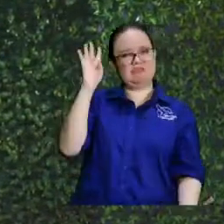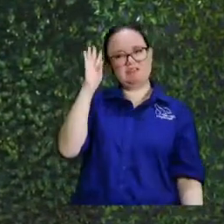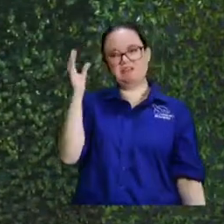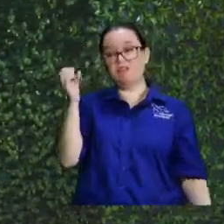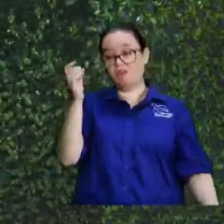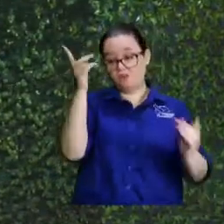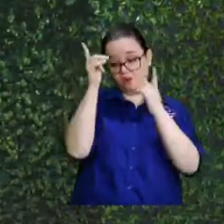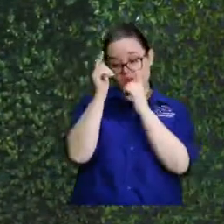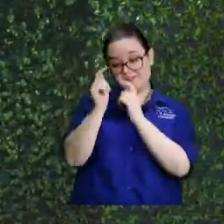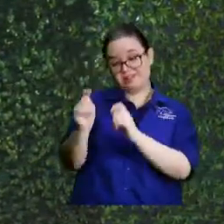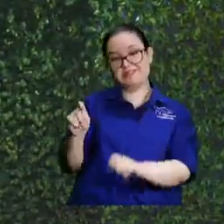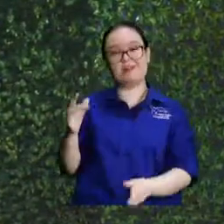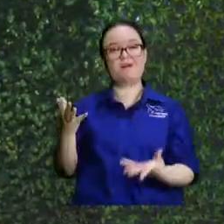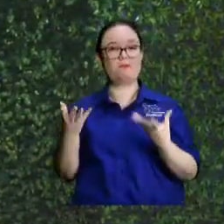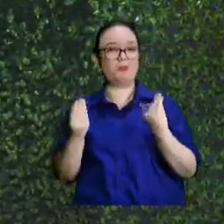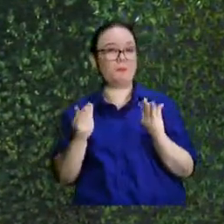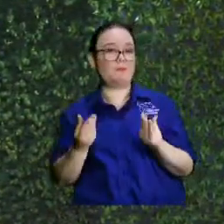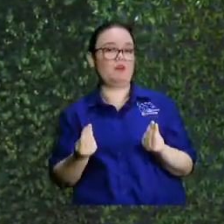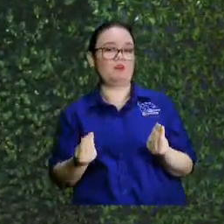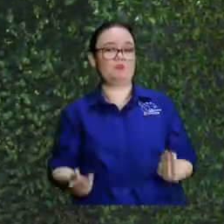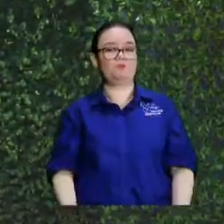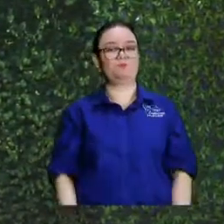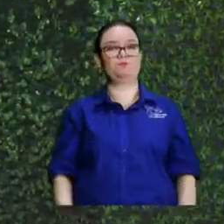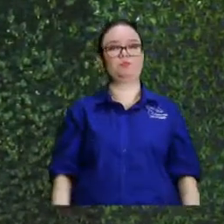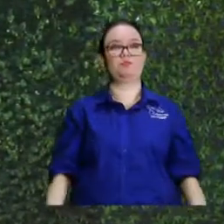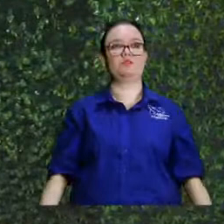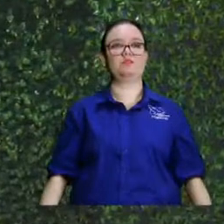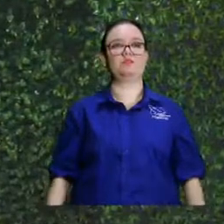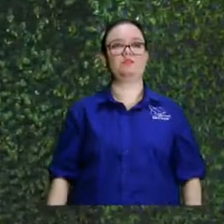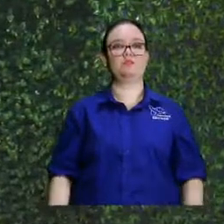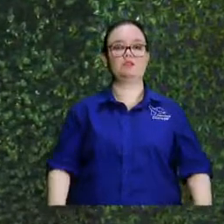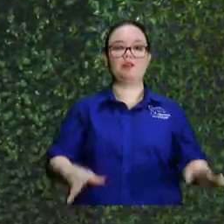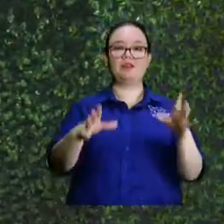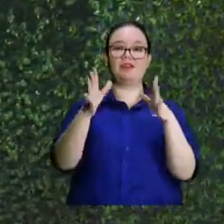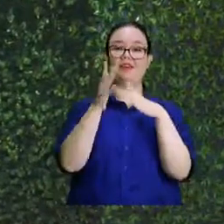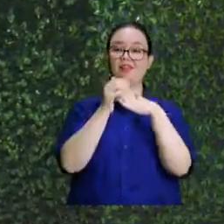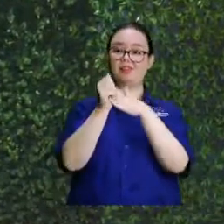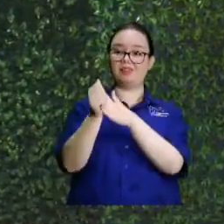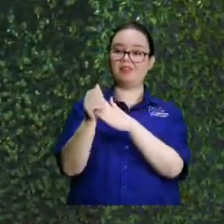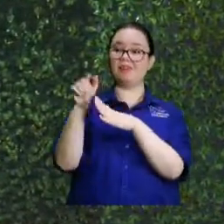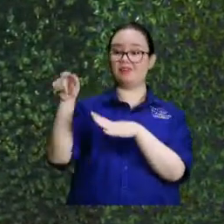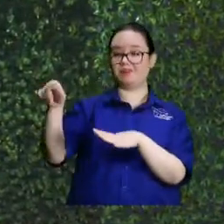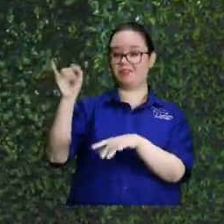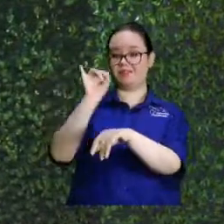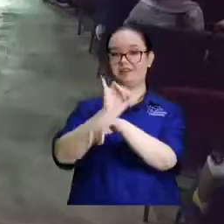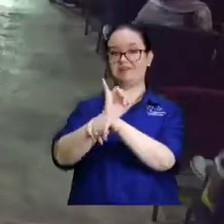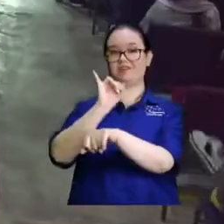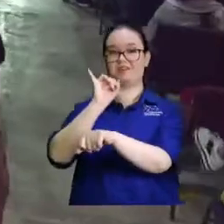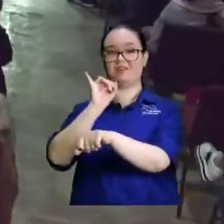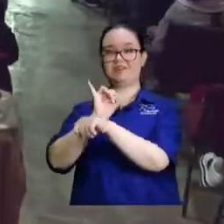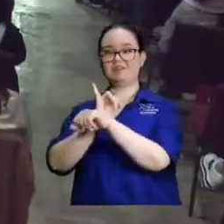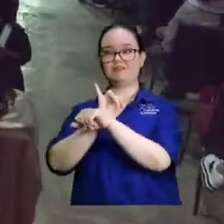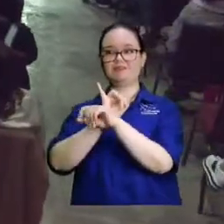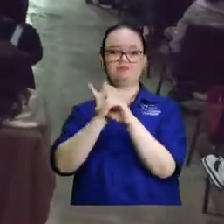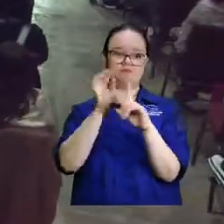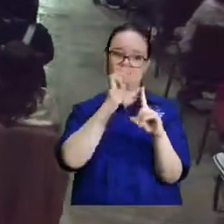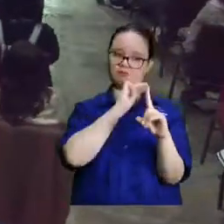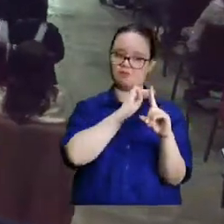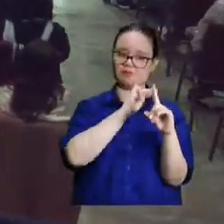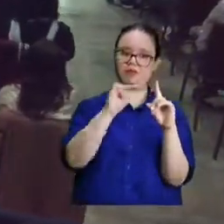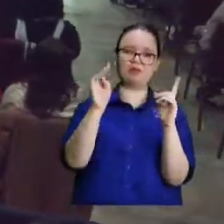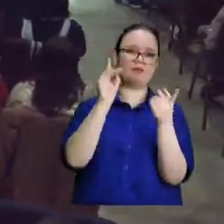obedecía. Porque si no le obedecían, el líder máximo de esa iglesia imperial les mandaba derrocar